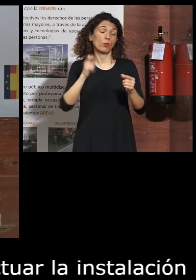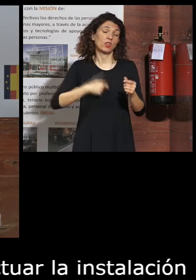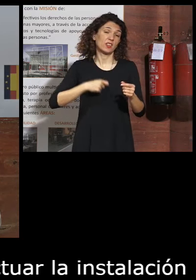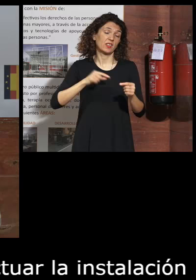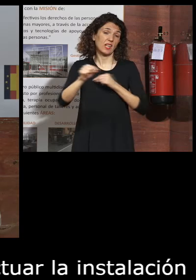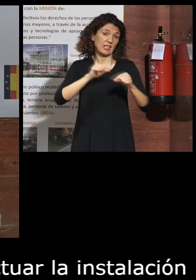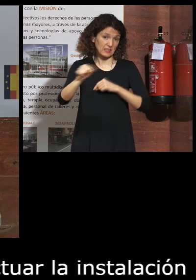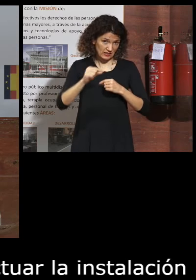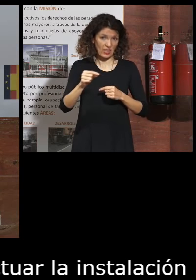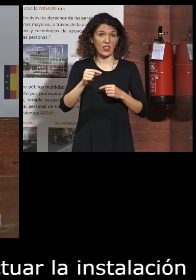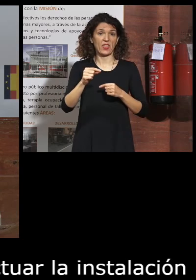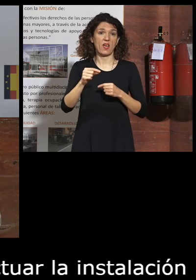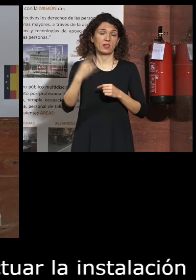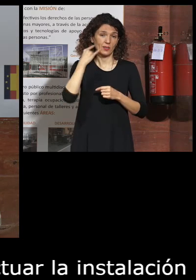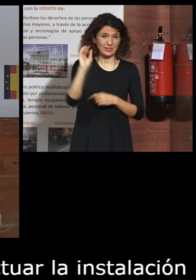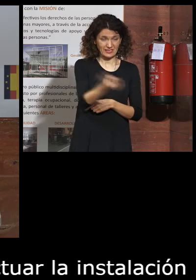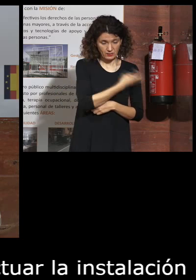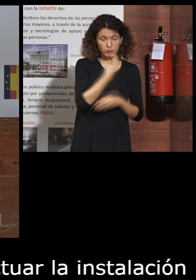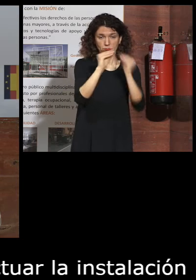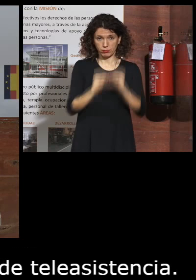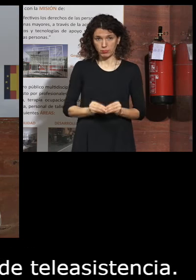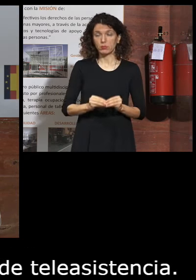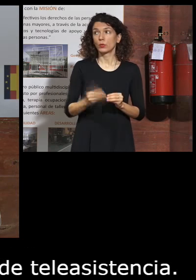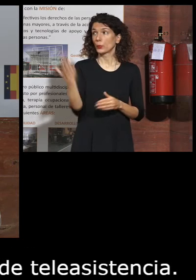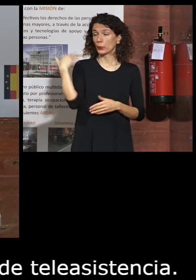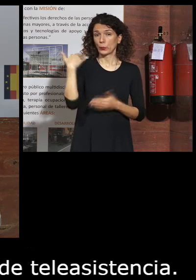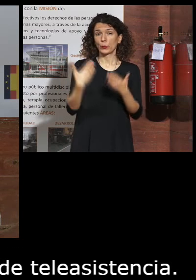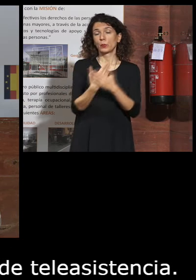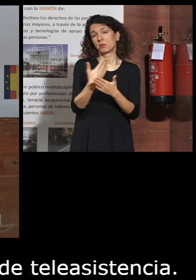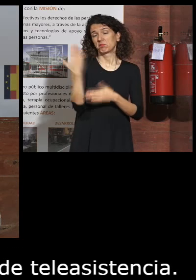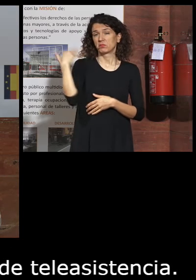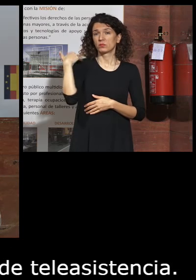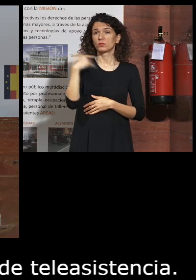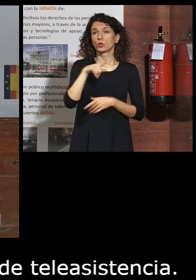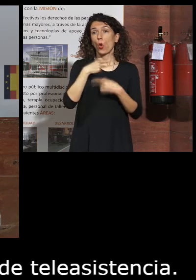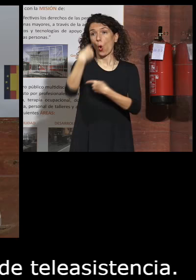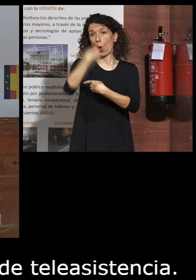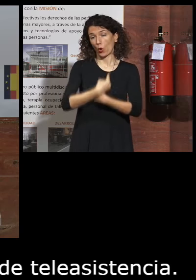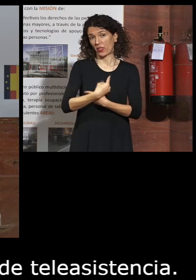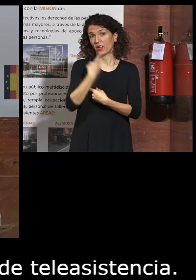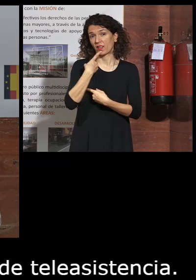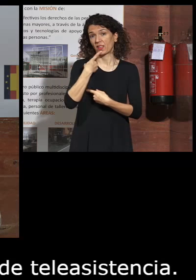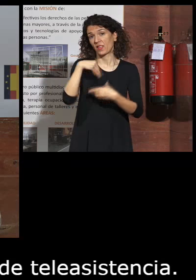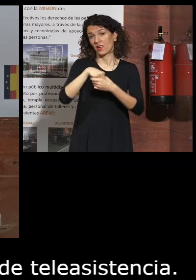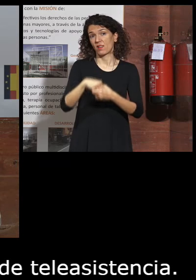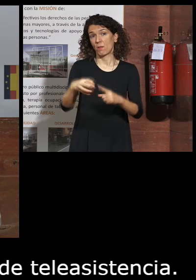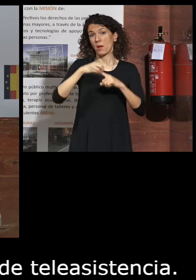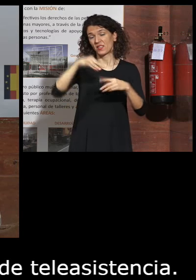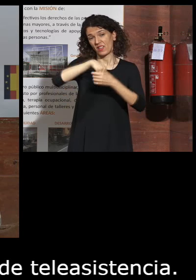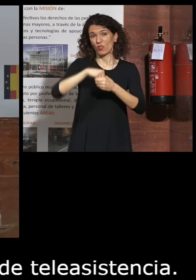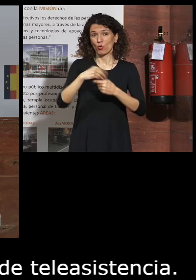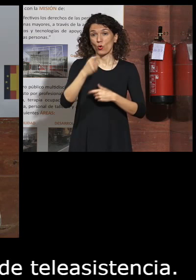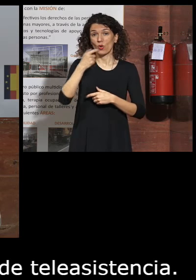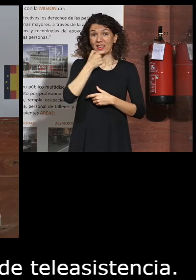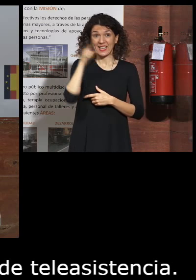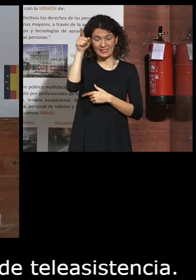bien pues en su día realmente el orden estricto que yo tenía de la parte de la matriz en Inglaterra es que